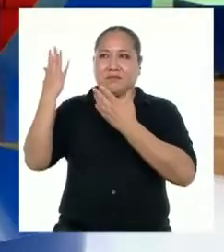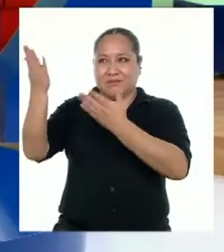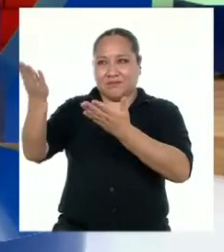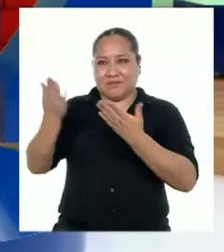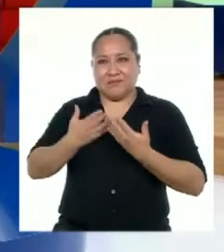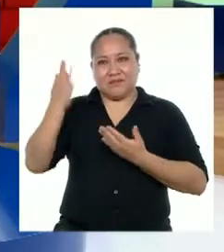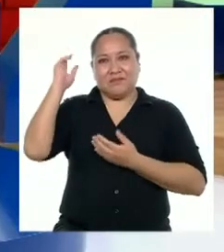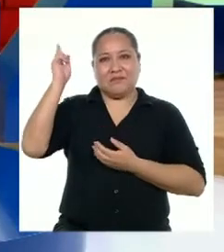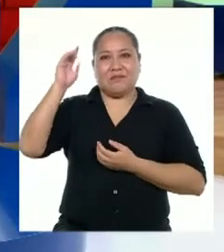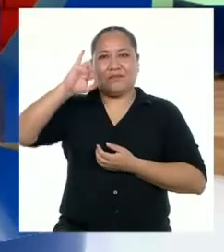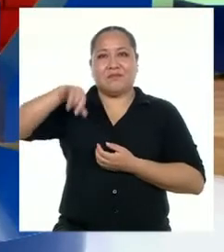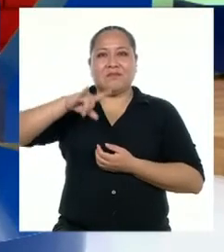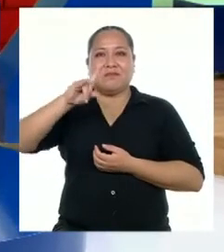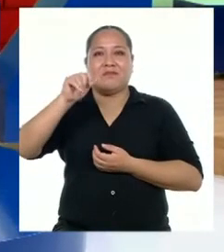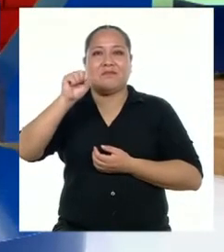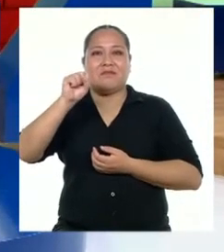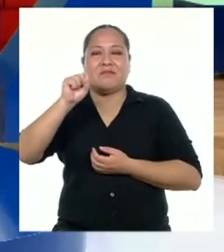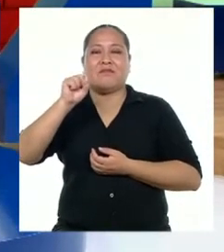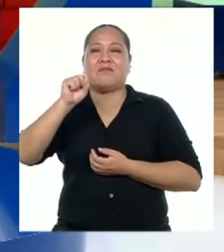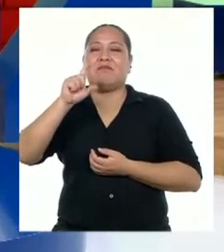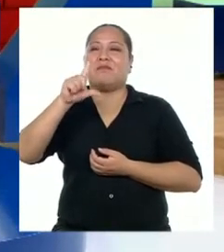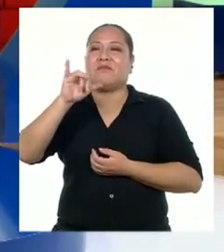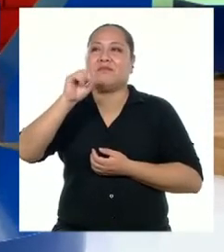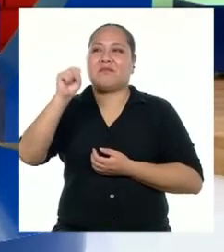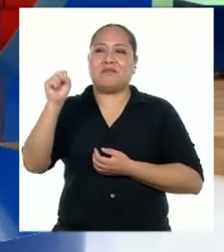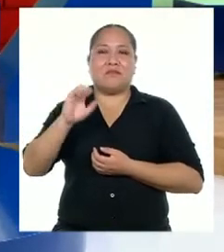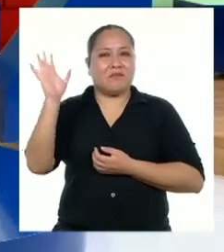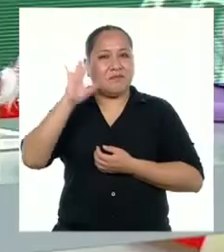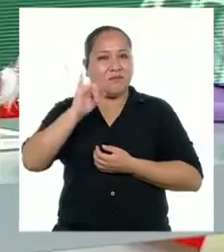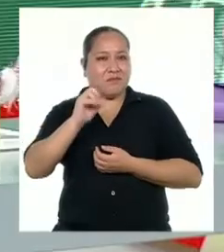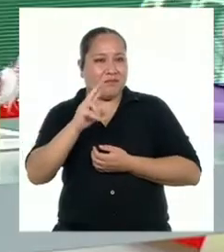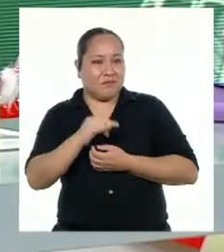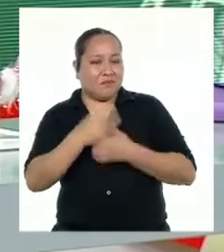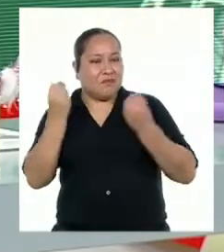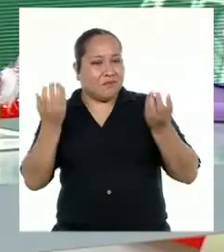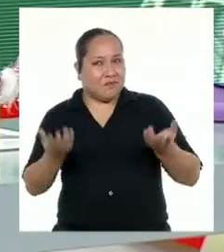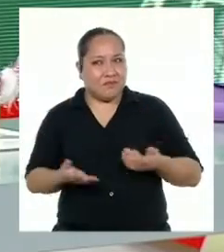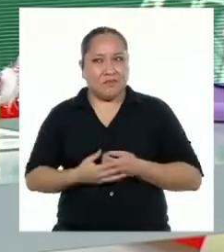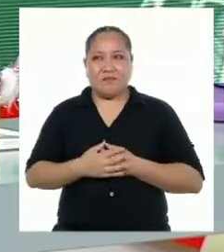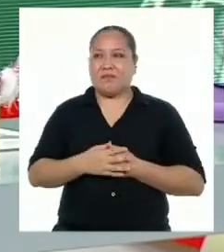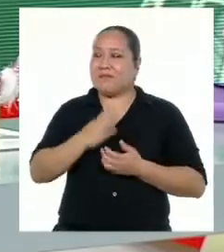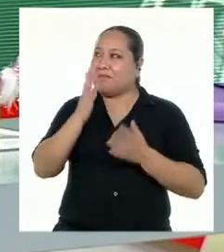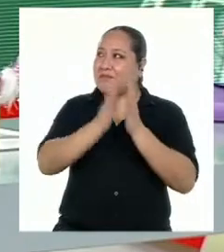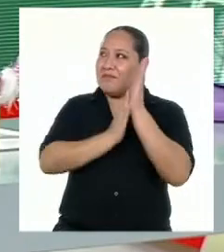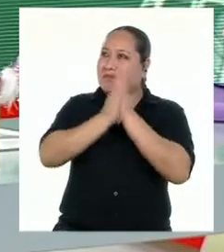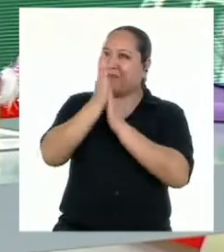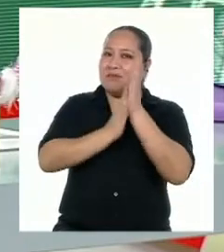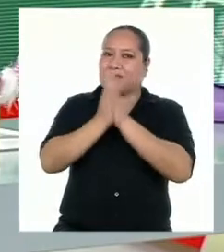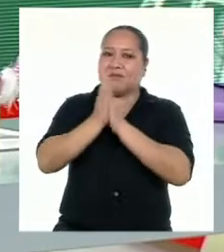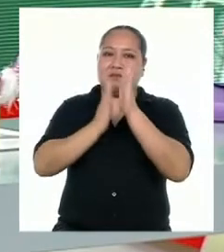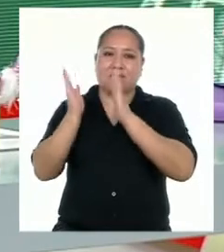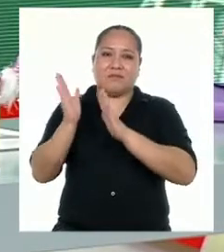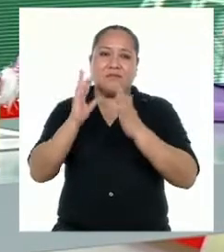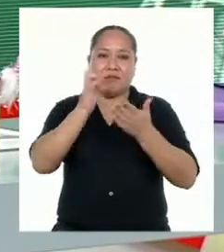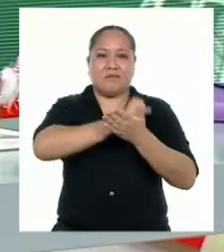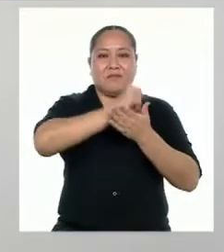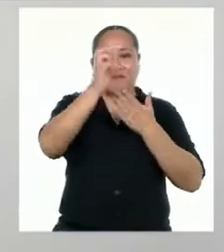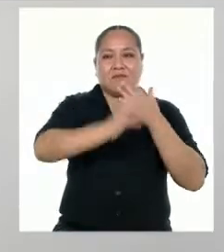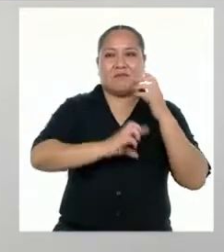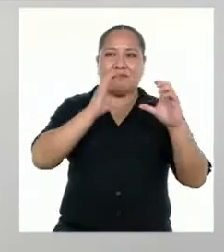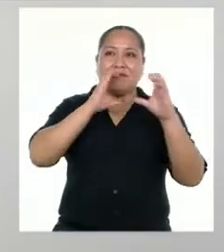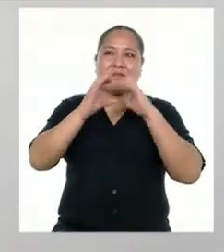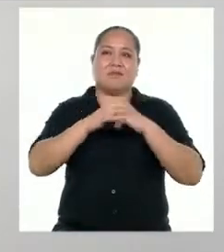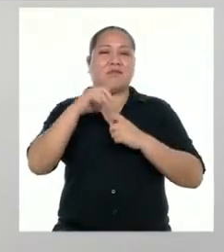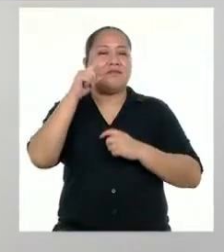¡Bienvenida, profesora Yulisa Caicho! Hola, Yaremis. ¿Cómo estás hoy? Con todas las ganas de hacer un proyecto de comunicación.